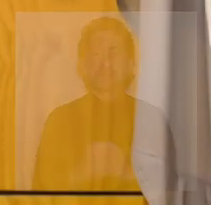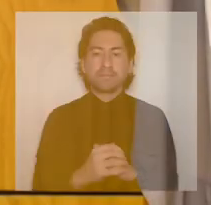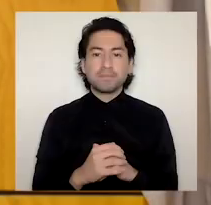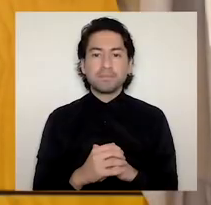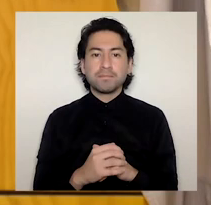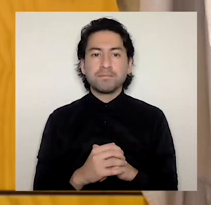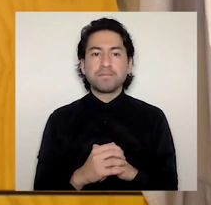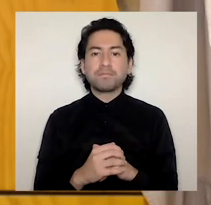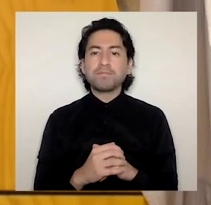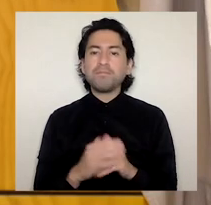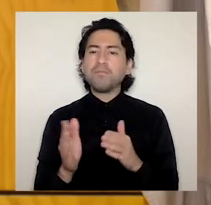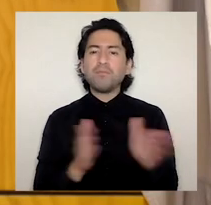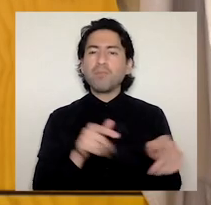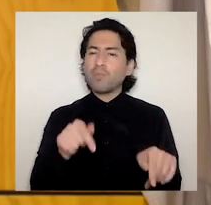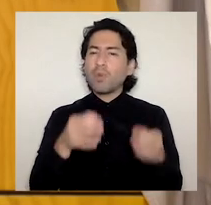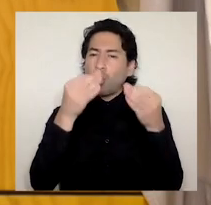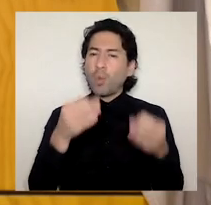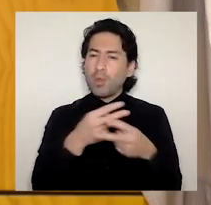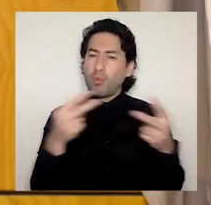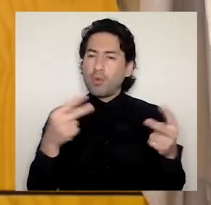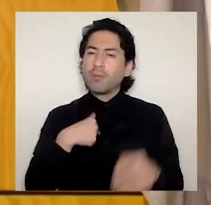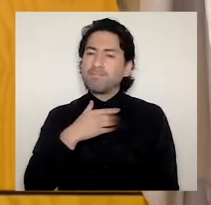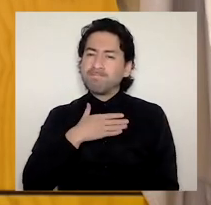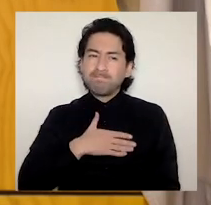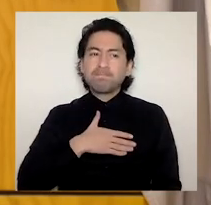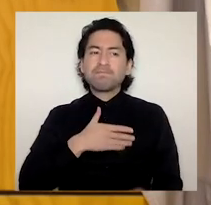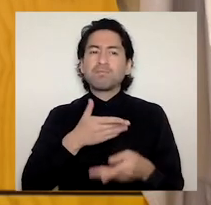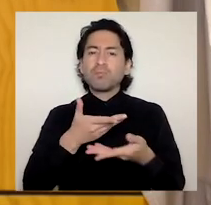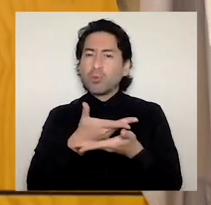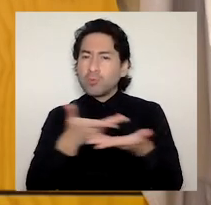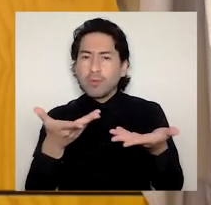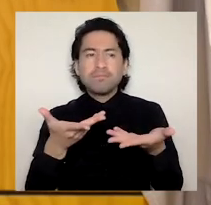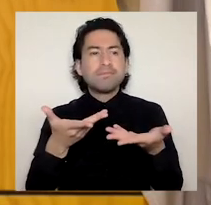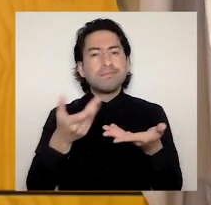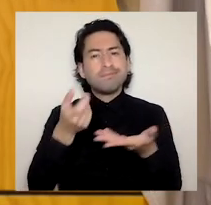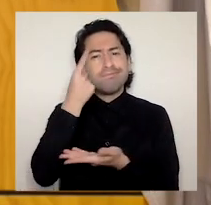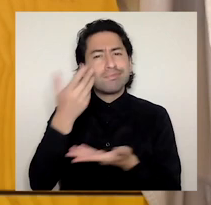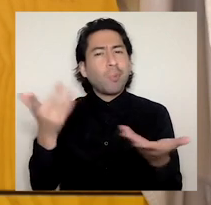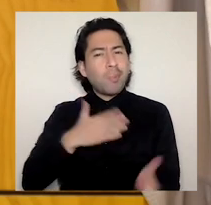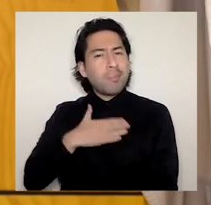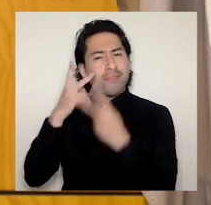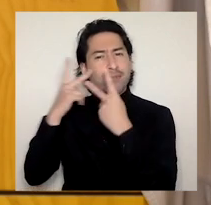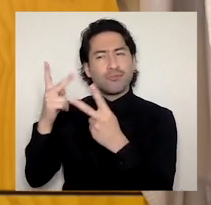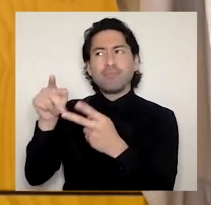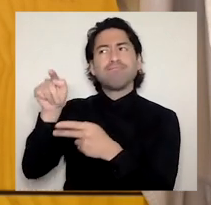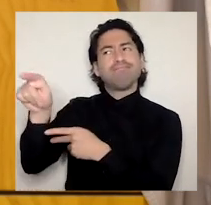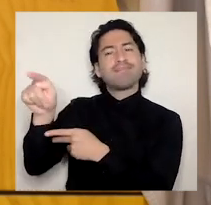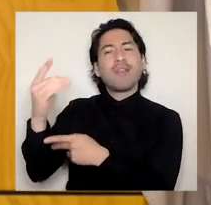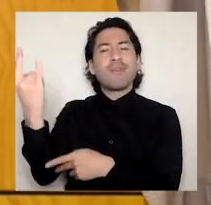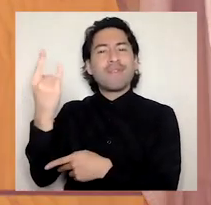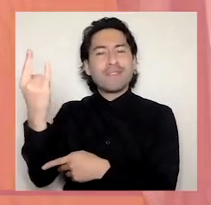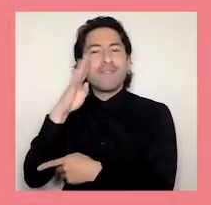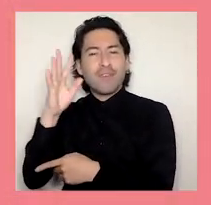En esta cuenta pública deseo compartir con ustedes mi visión sobre el carácter de nuestra Universidad del